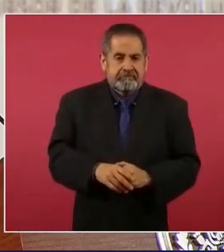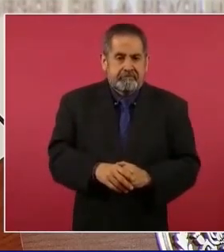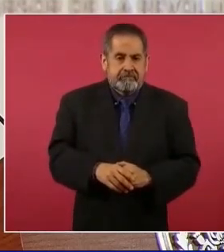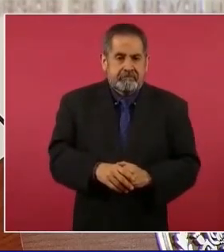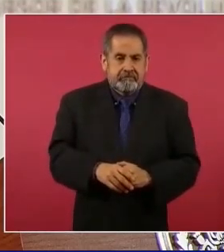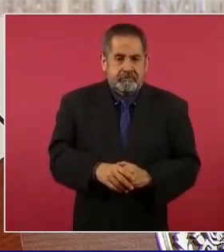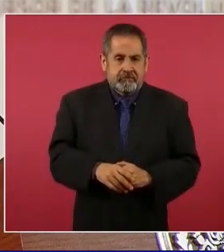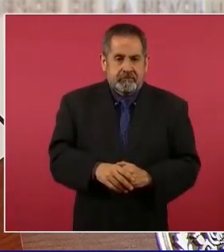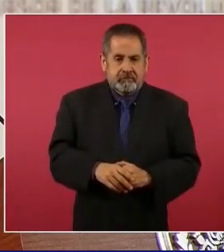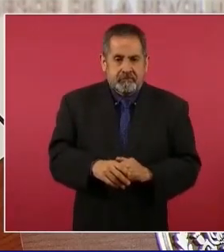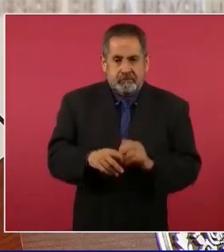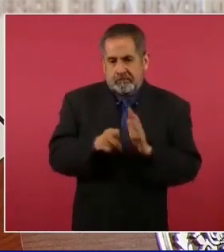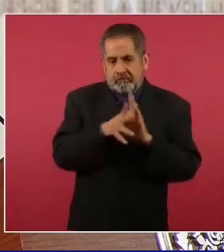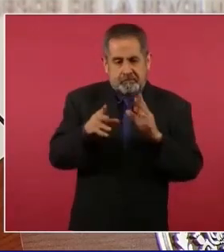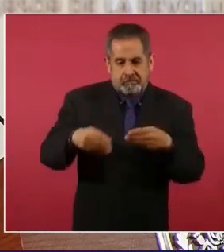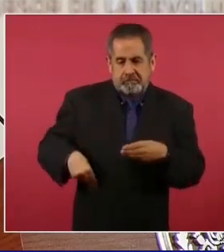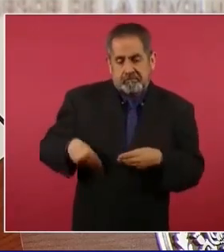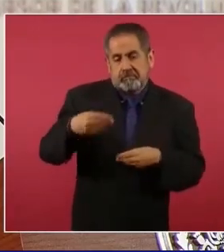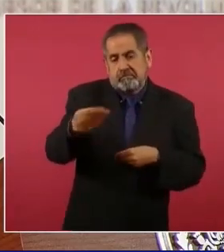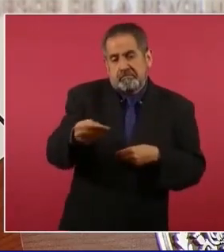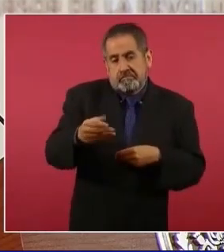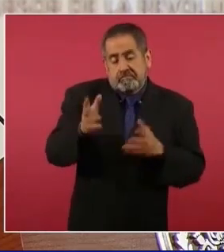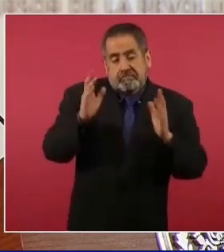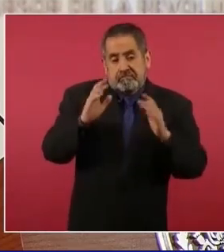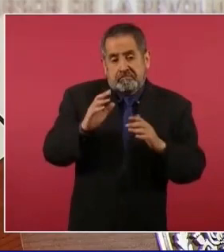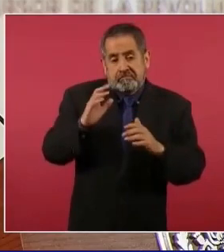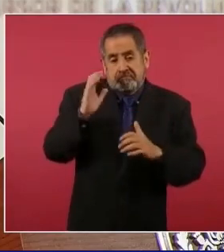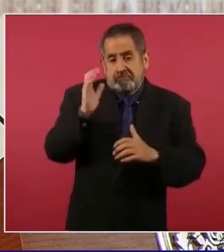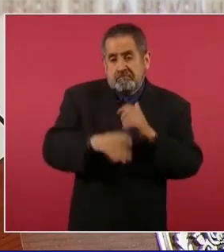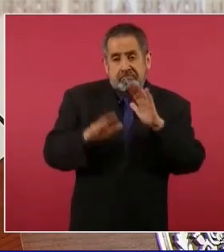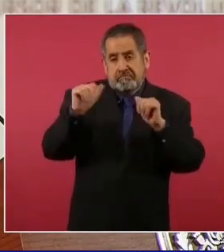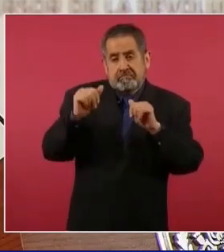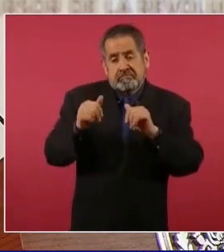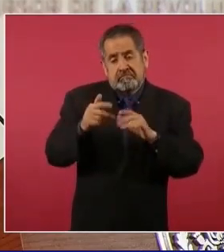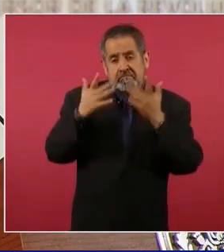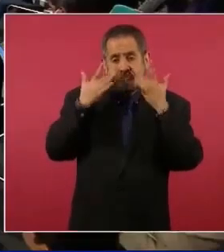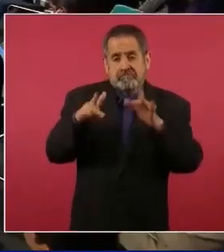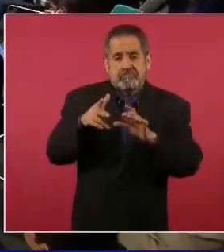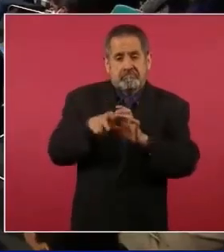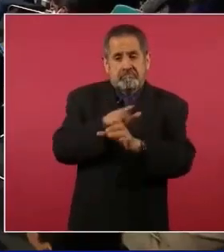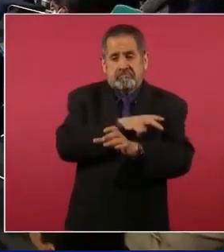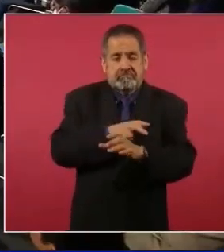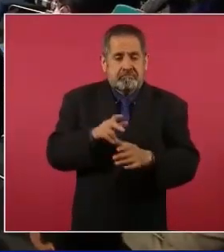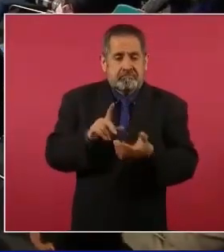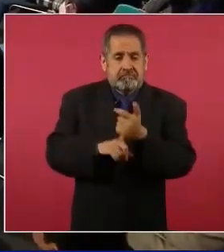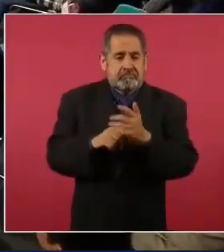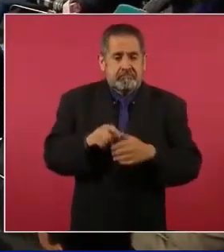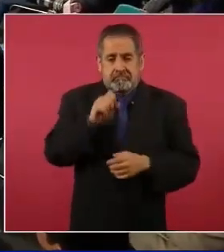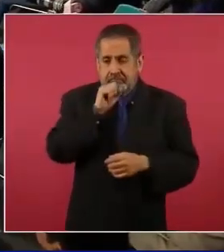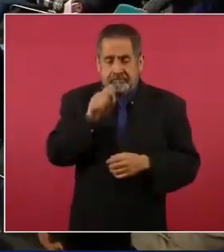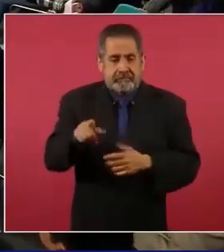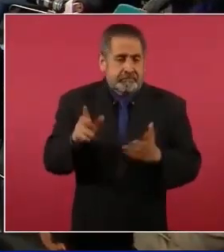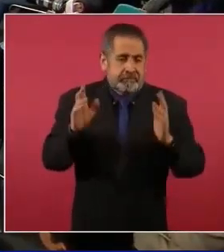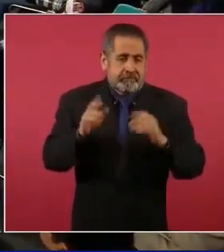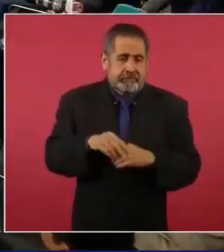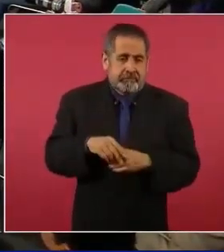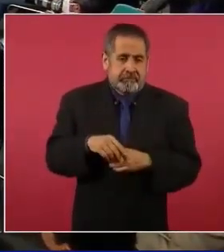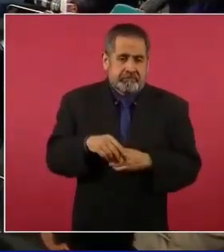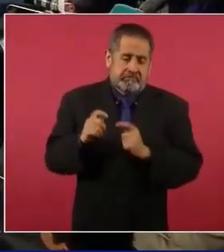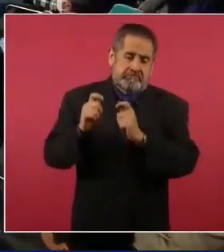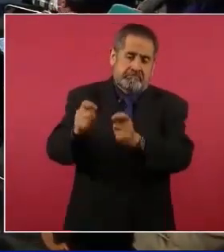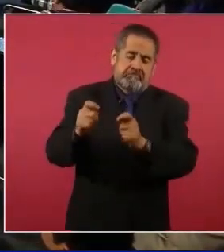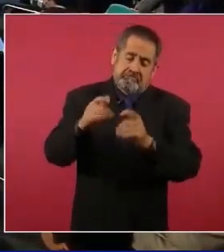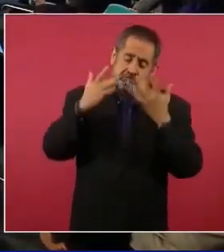pues ahí está su periódico y ahí nos vemos. Ahí está también su cargo,